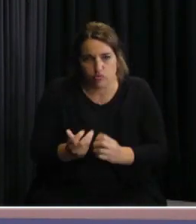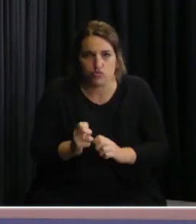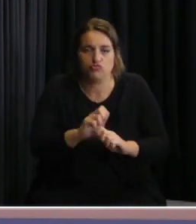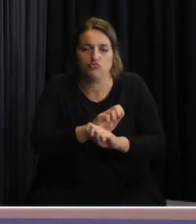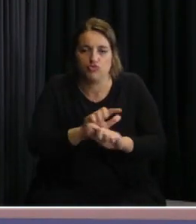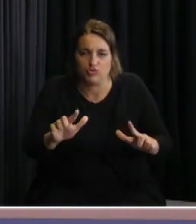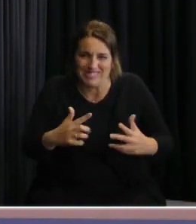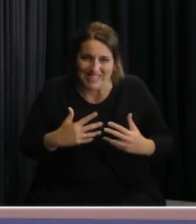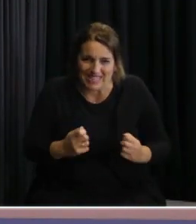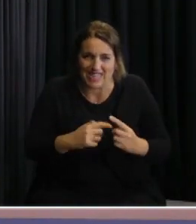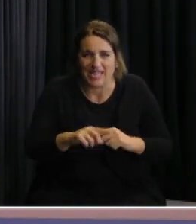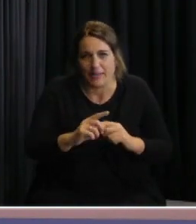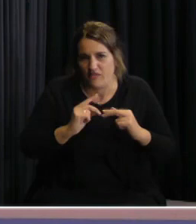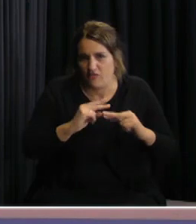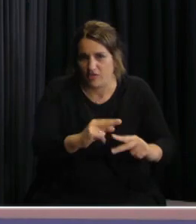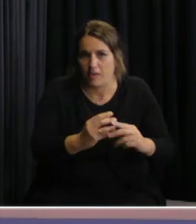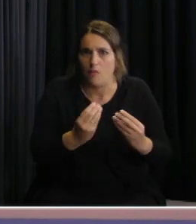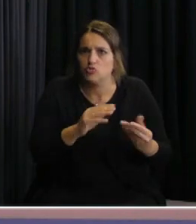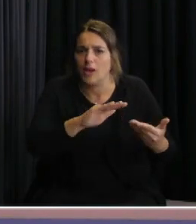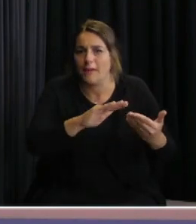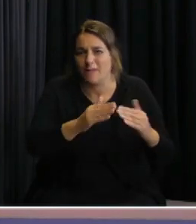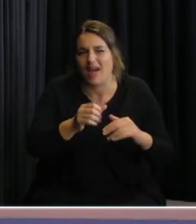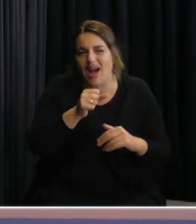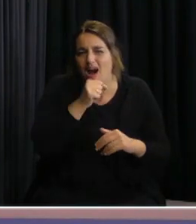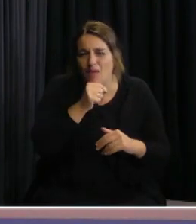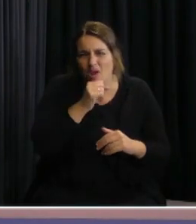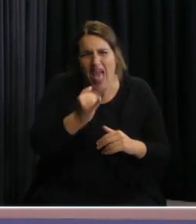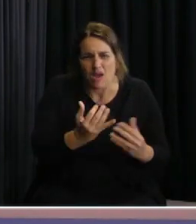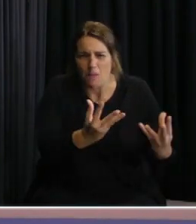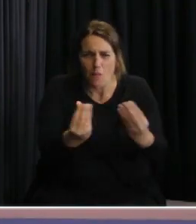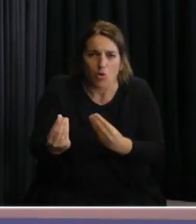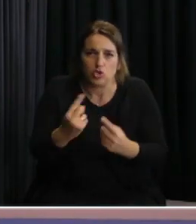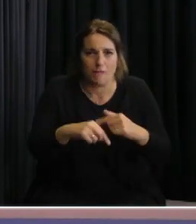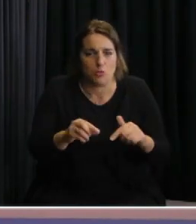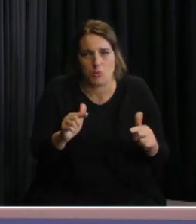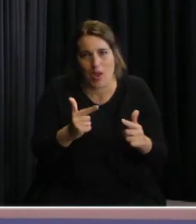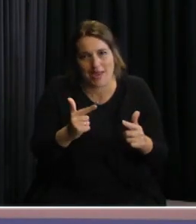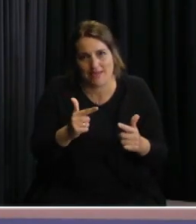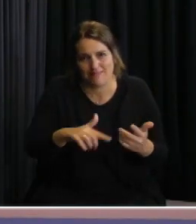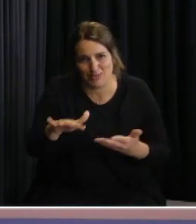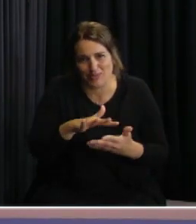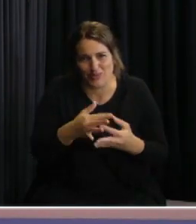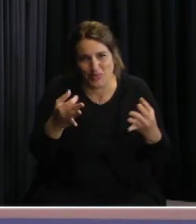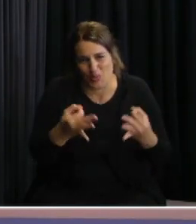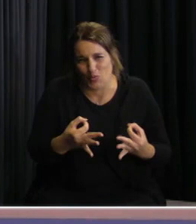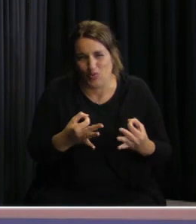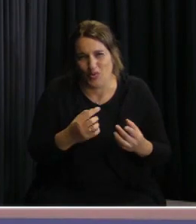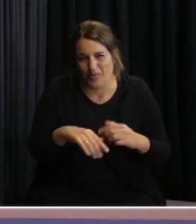porque tiene muchos residentes si no tiene las condiciones a priori por la información que tenemos adecuada.